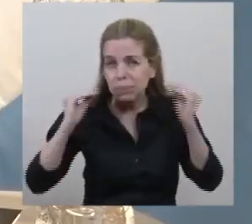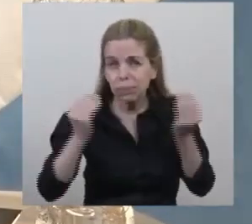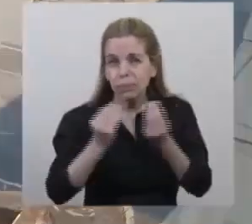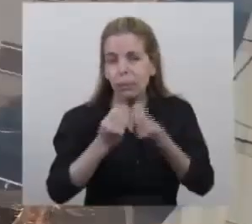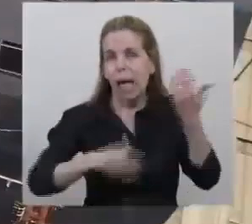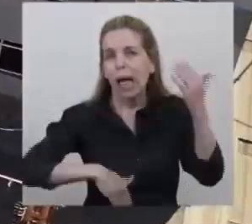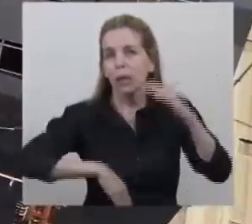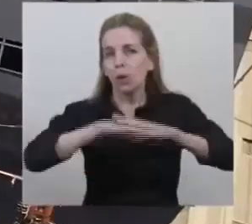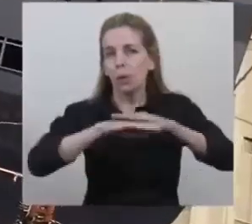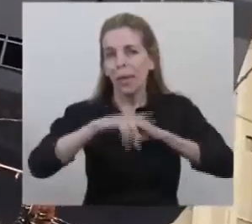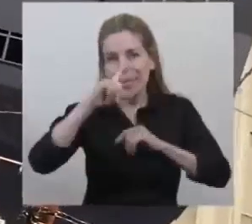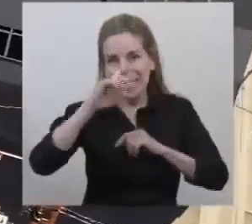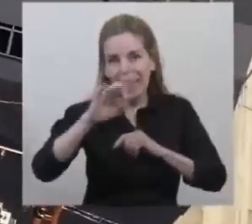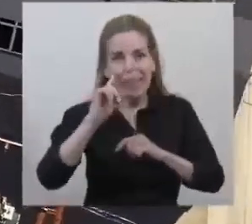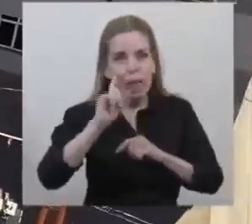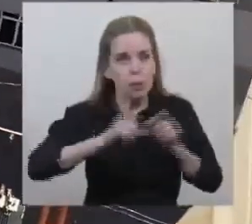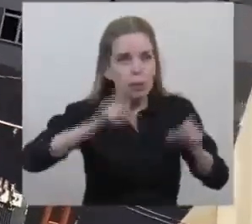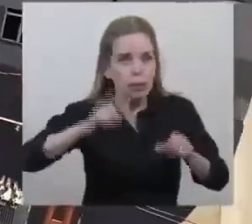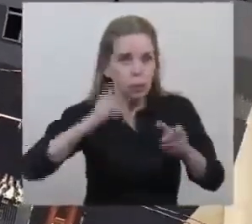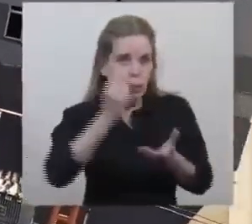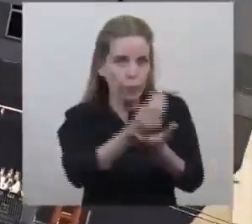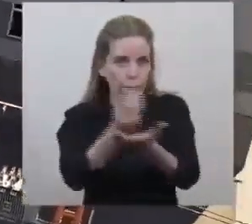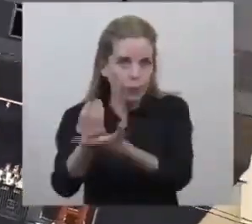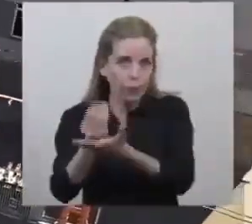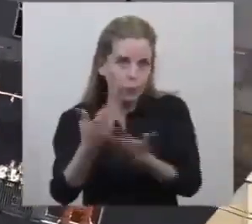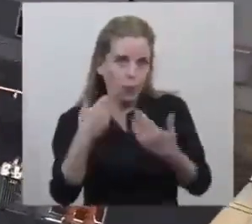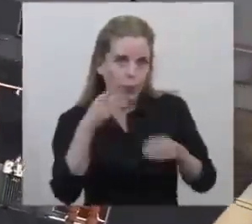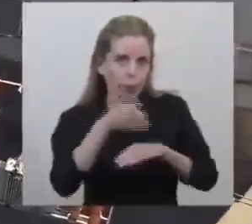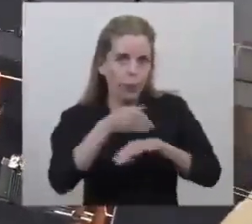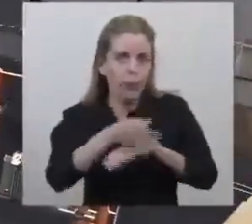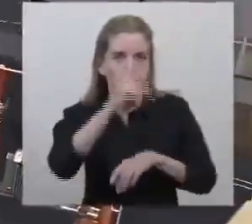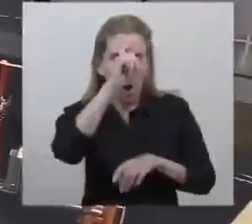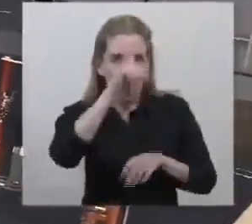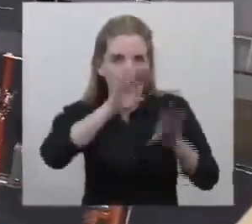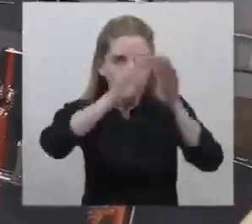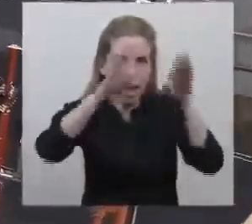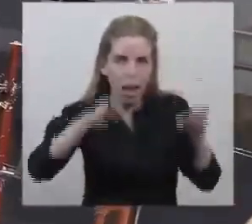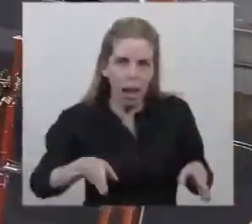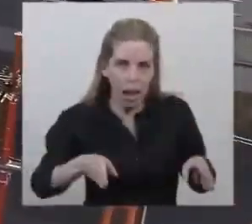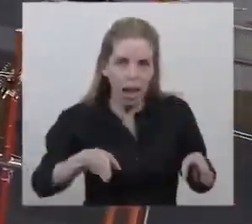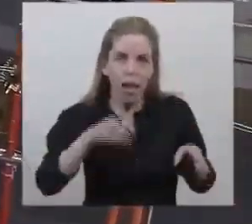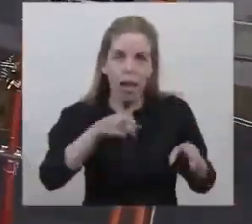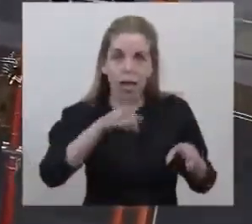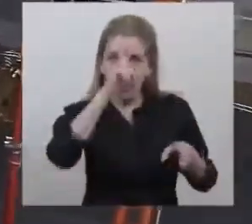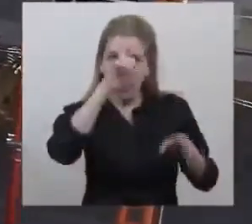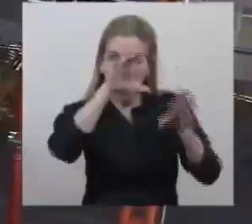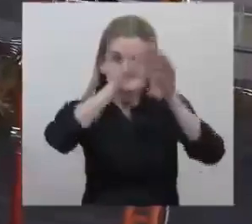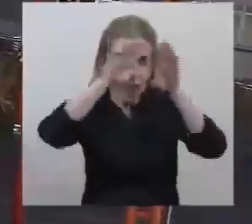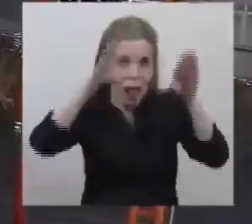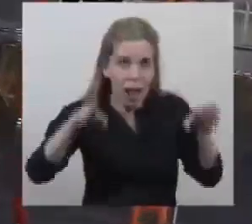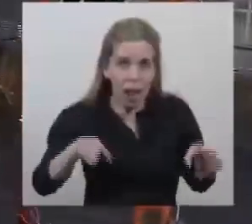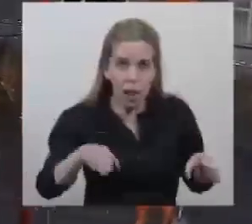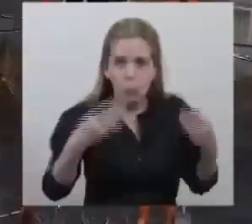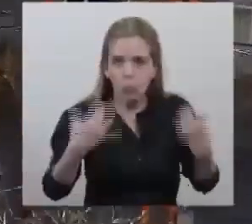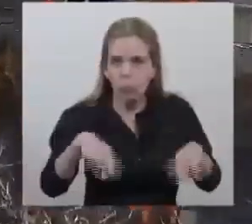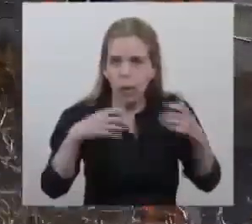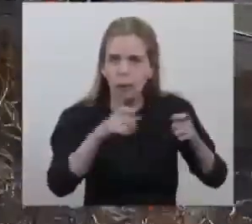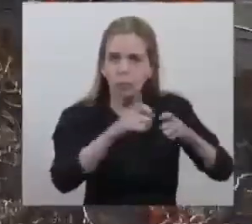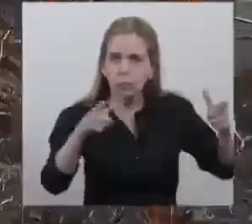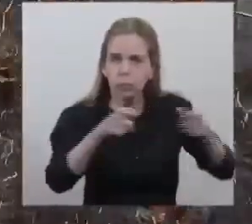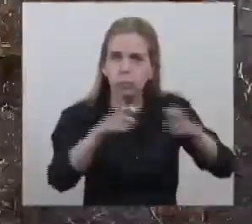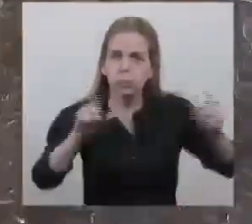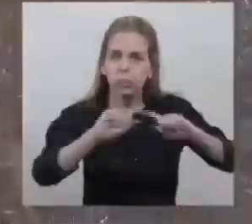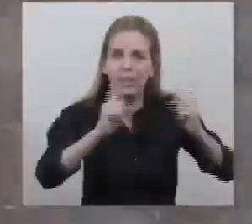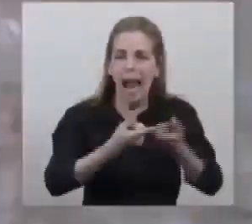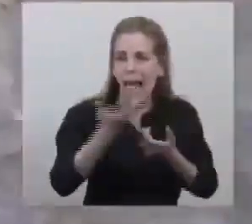potencial de 70.000 habitantes. un hospital que ha ampliado su complejidad, que ha pasado de